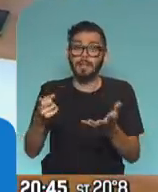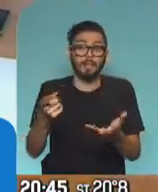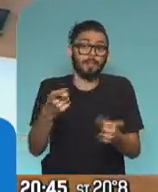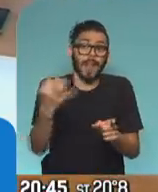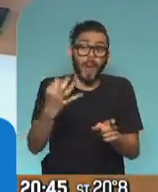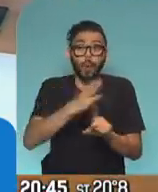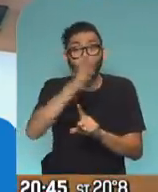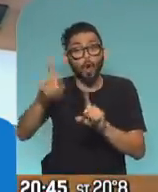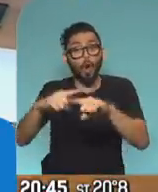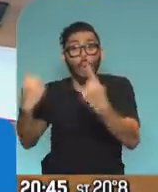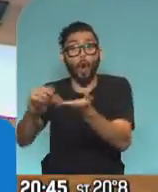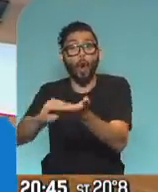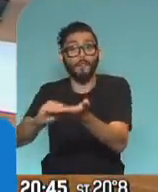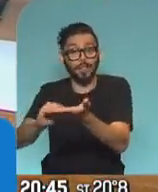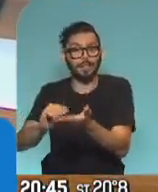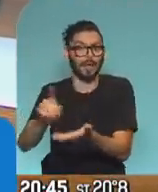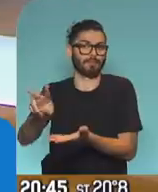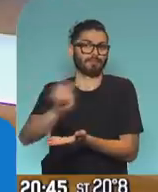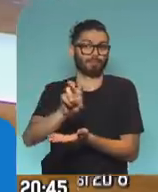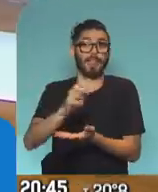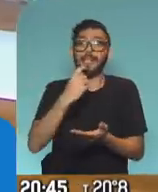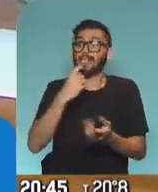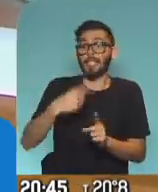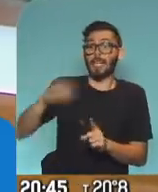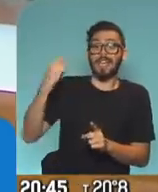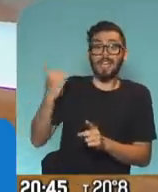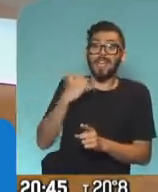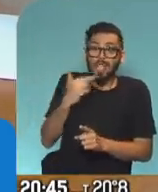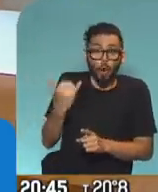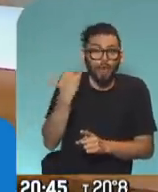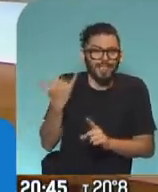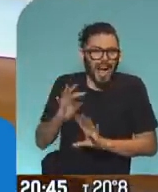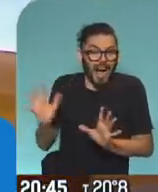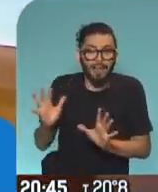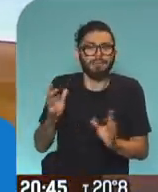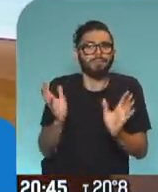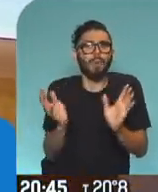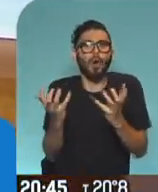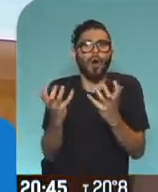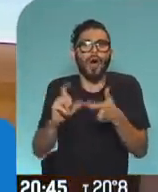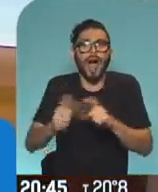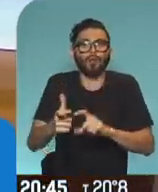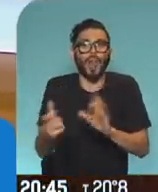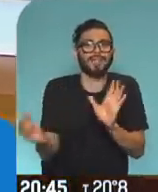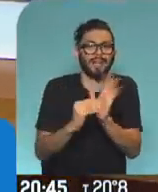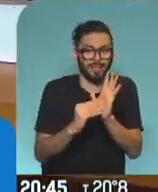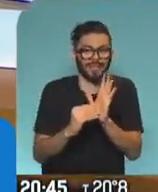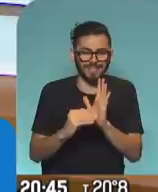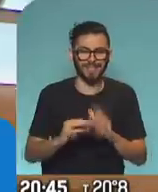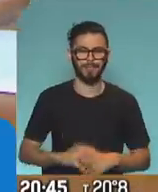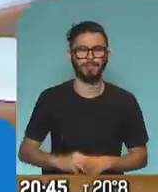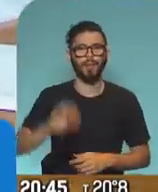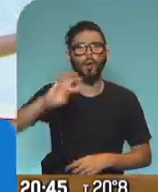acerque a la oficina y si ya tiene un chico que cargue la información en su página. Muy bien, Eugenia entonces ya sabe y ahora una cuarta